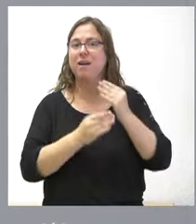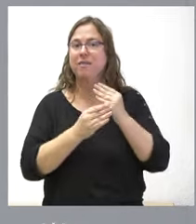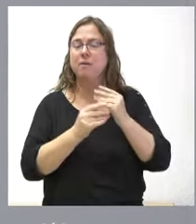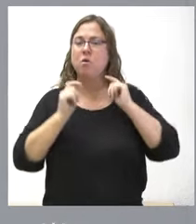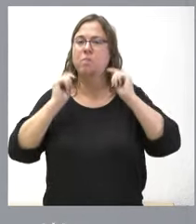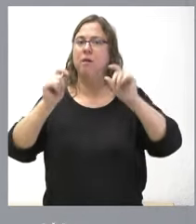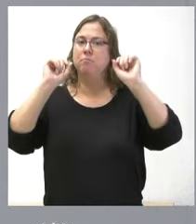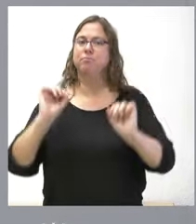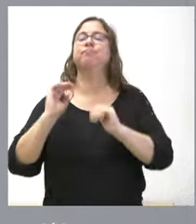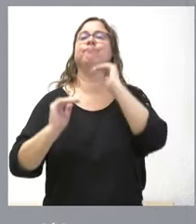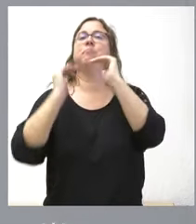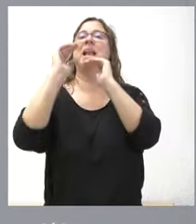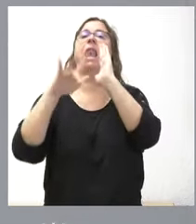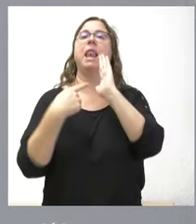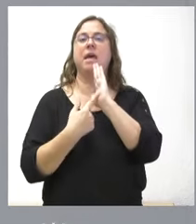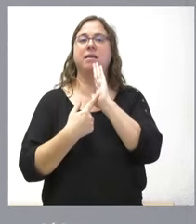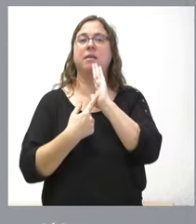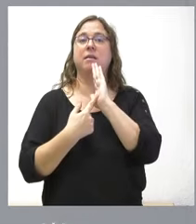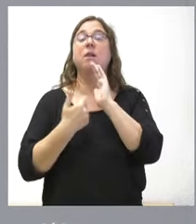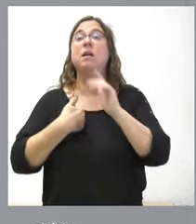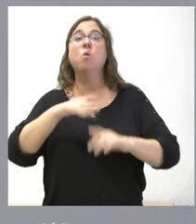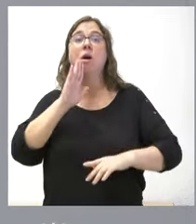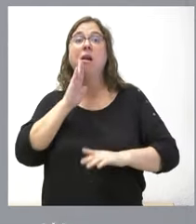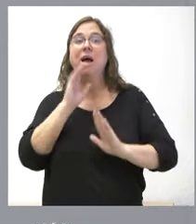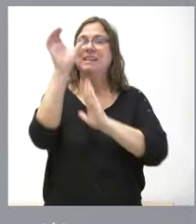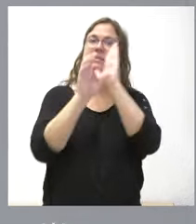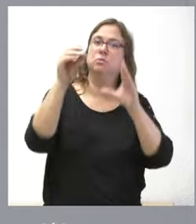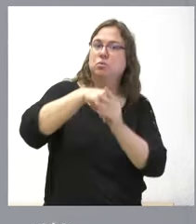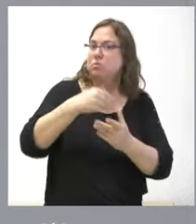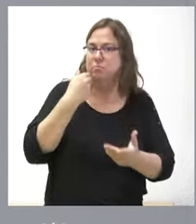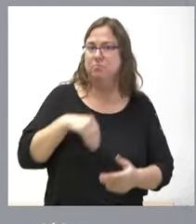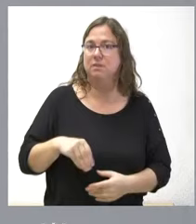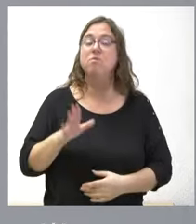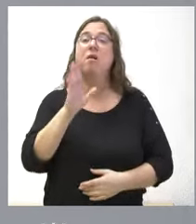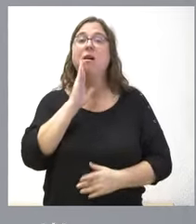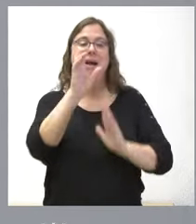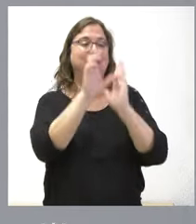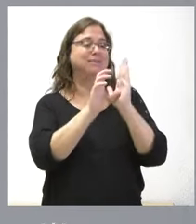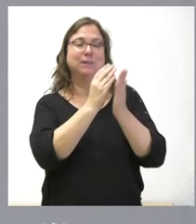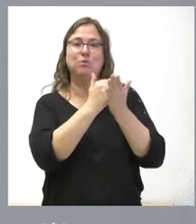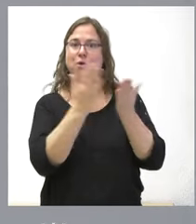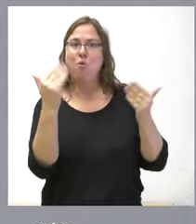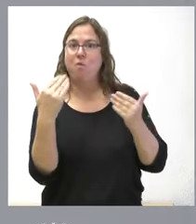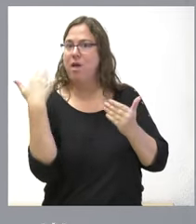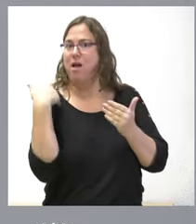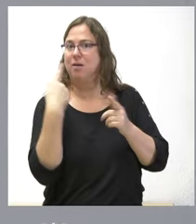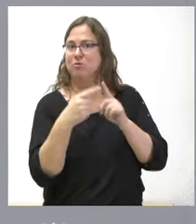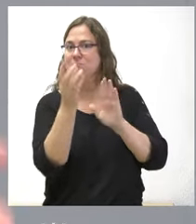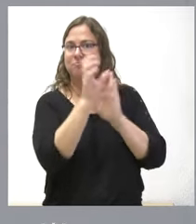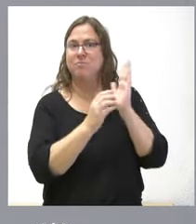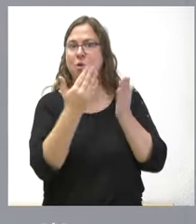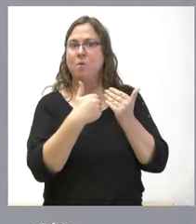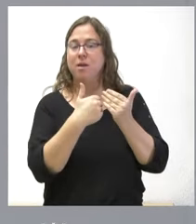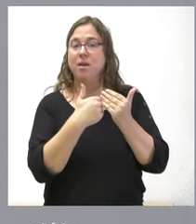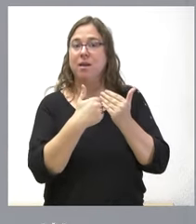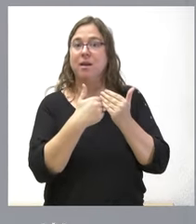rango de ley como cuando elevamos a rango estatutario había cosas que lo teníamos en el Estatuto de Autonomía de Castilla y León más